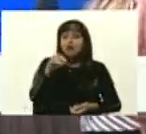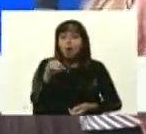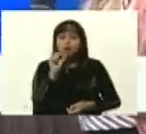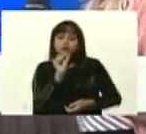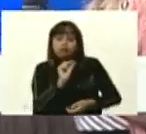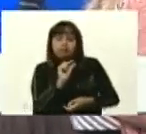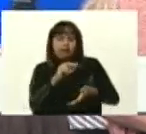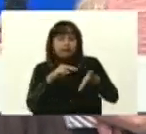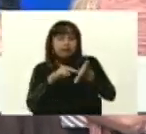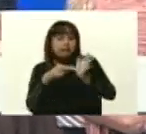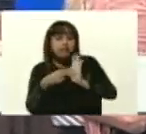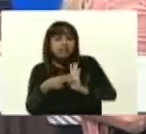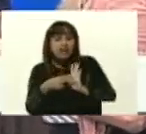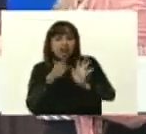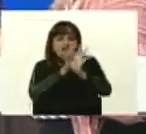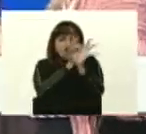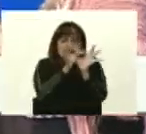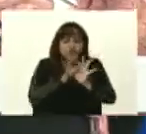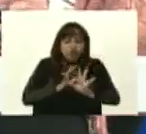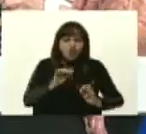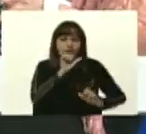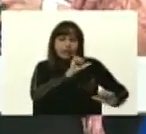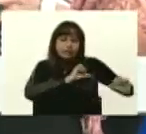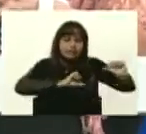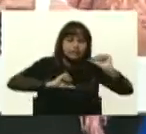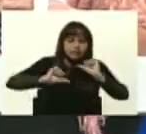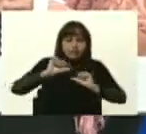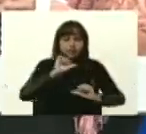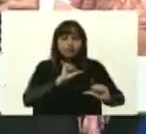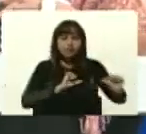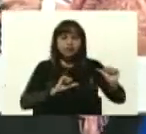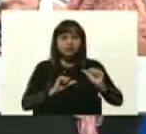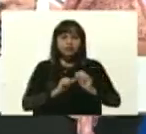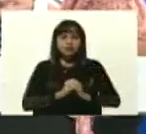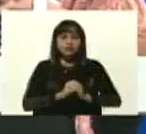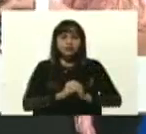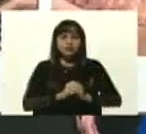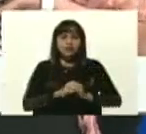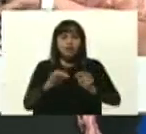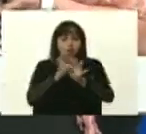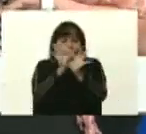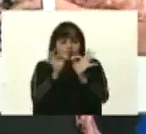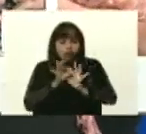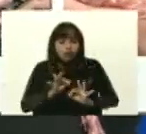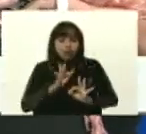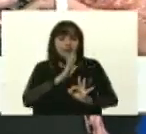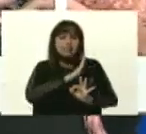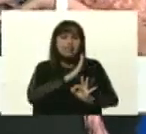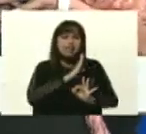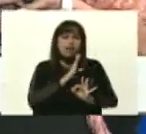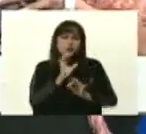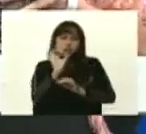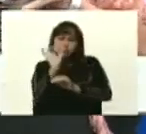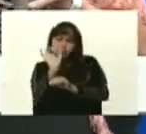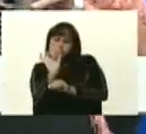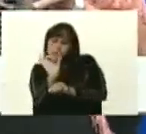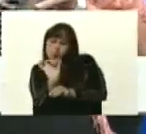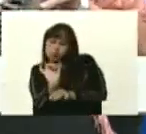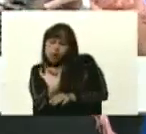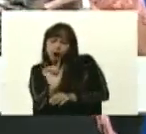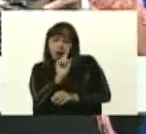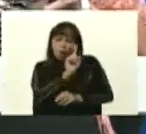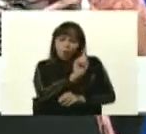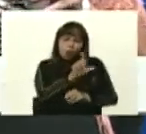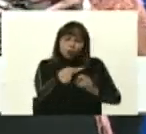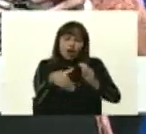sustancias químicas de compuestos que tienen un tamaño entre 1 y